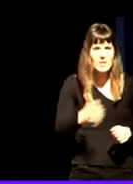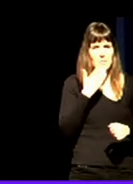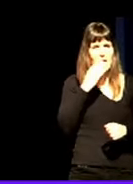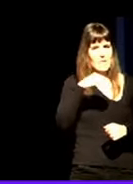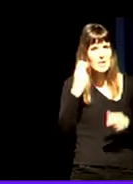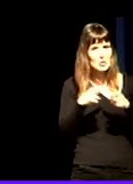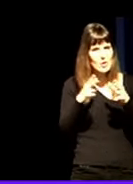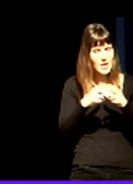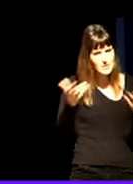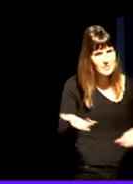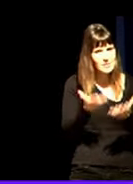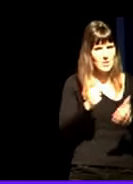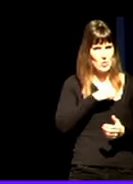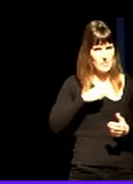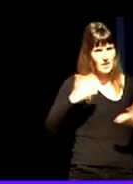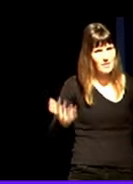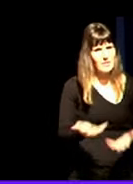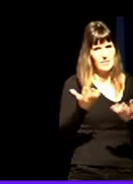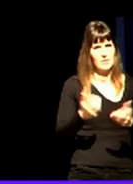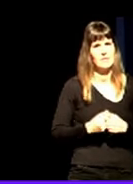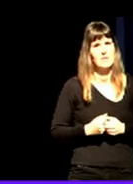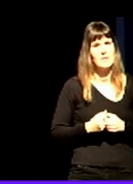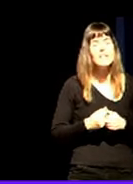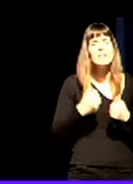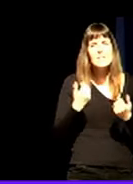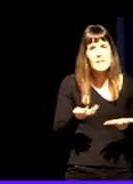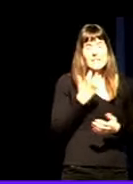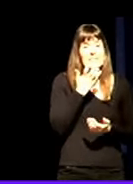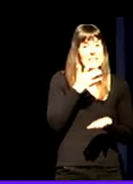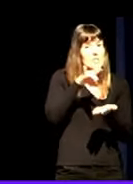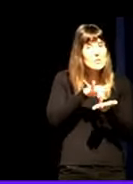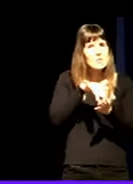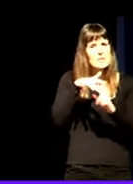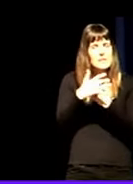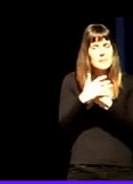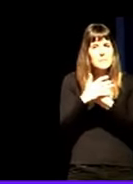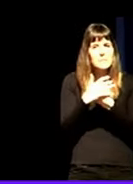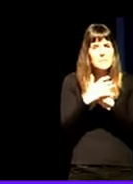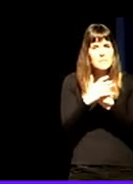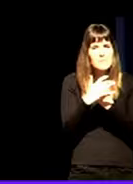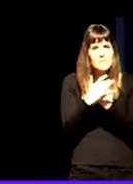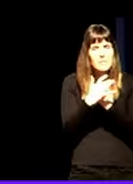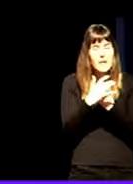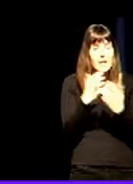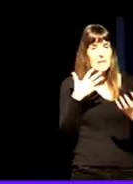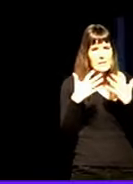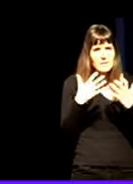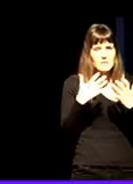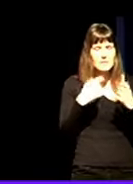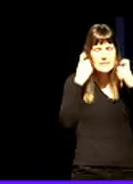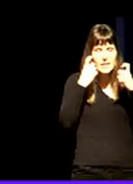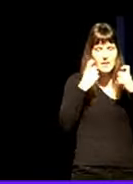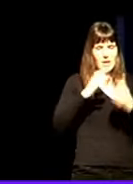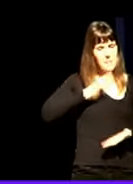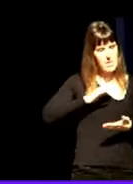favoreciendo la autonomía saber responder cuando se produce una eventual crisis saber